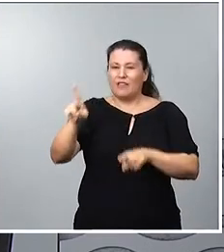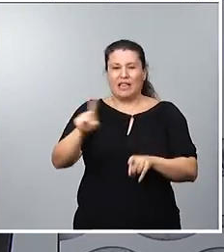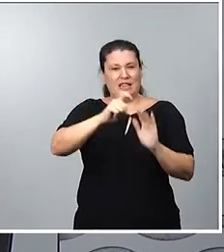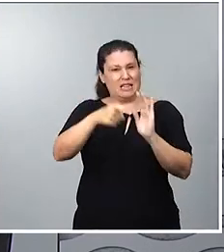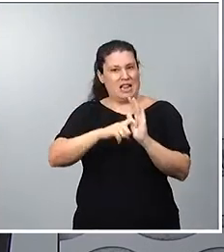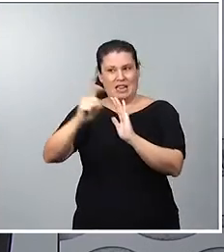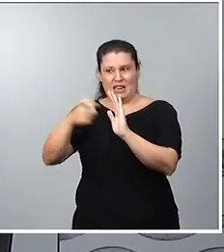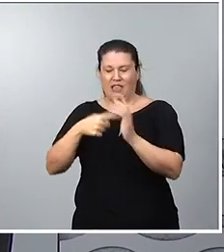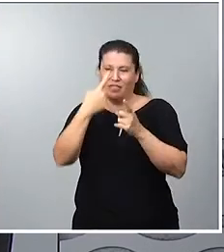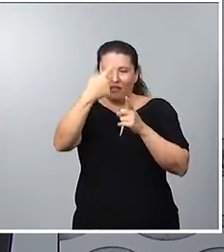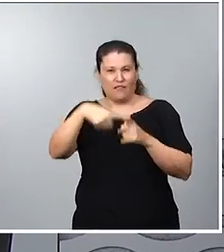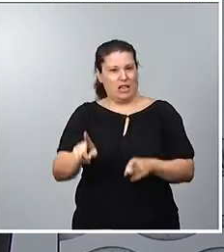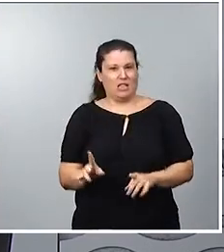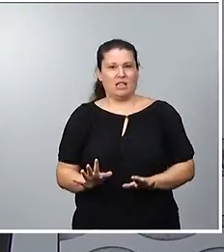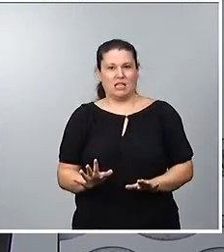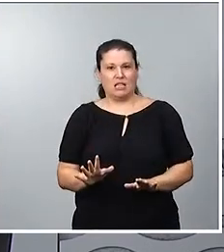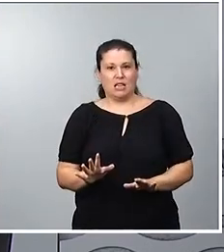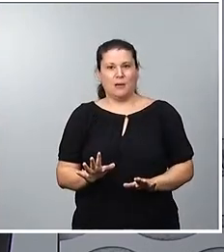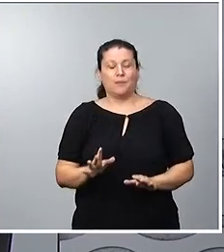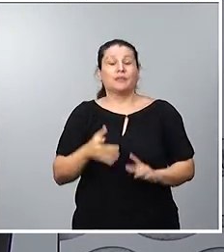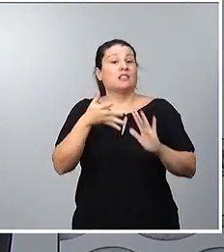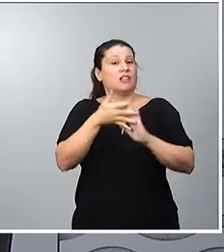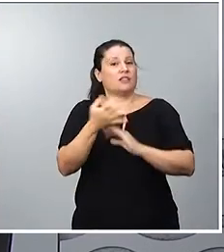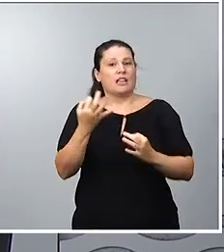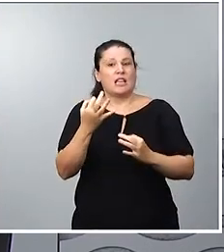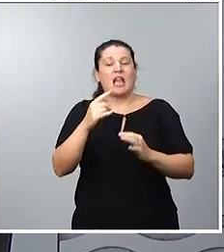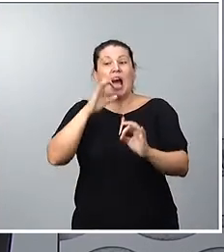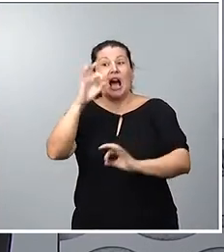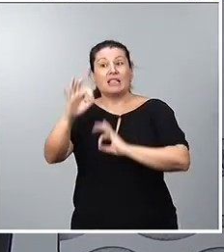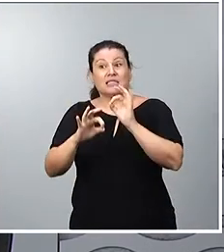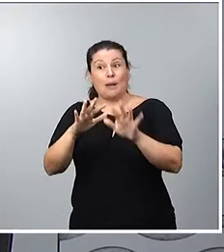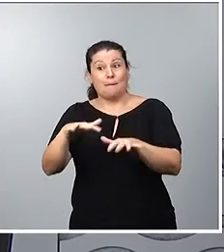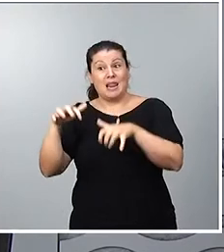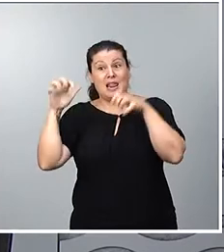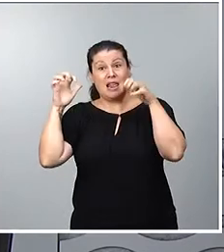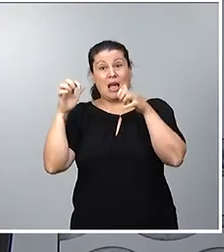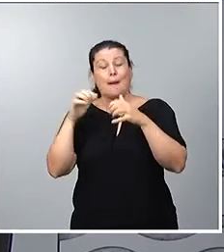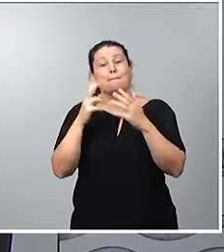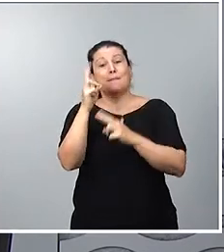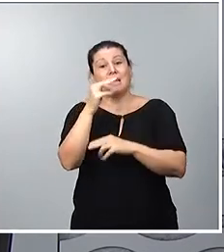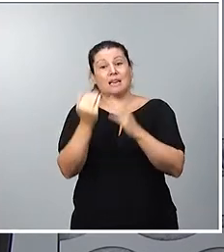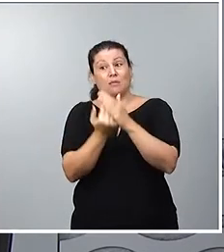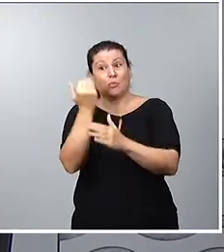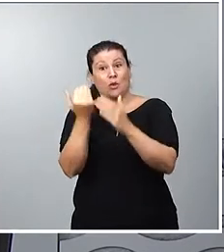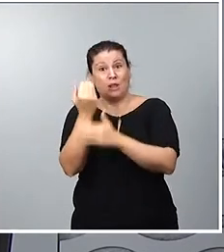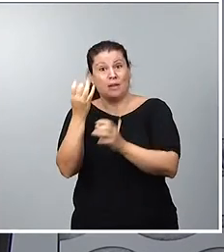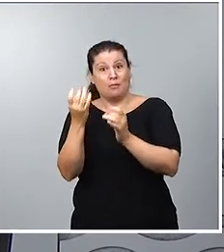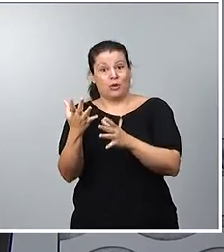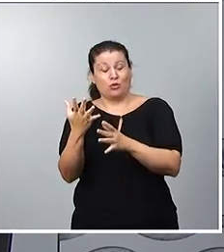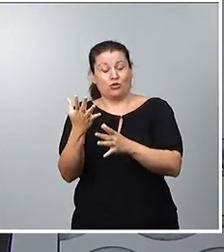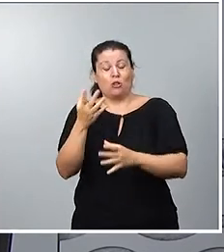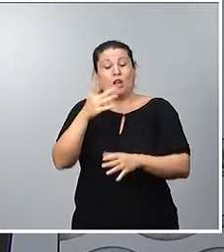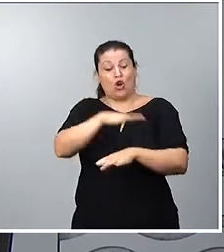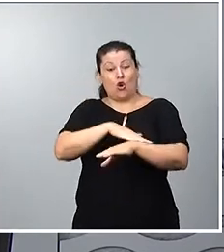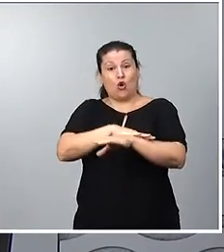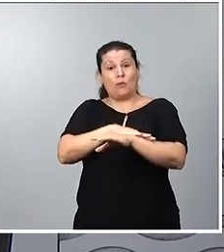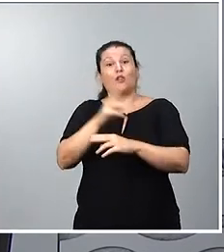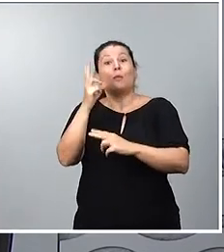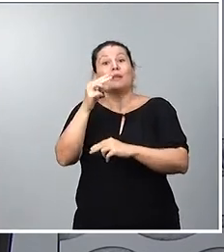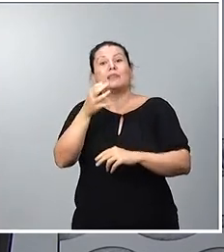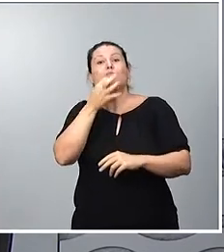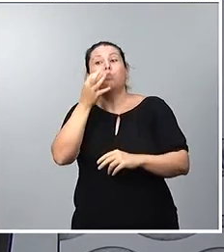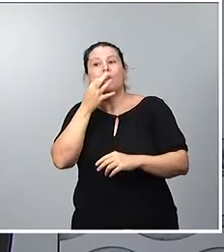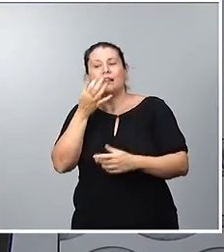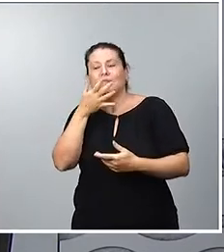Explicación. La Asamblea se celebra el viernes por la mañana, el Gobierno presenta la denuncia el viernes